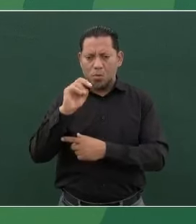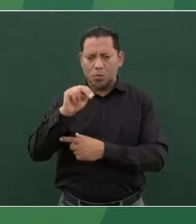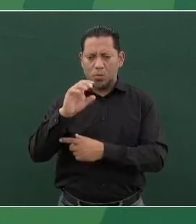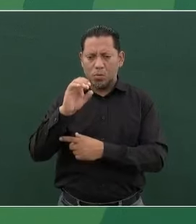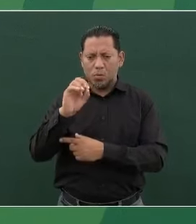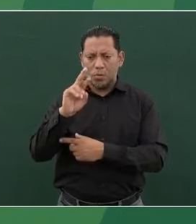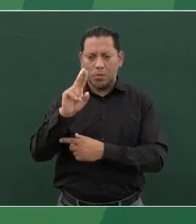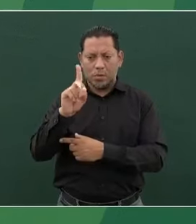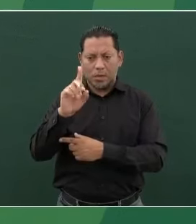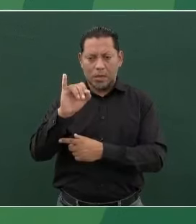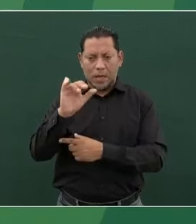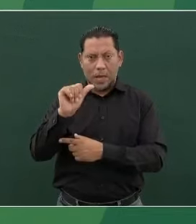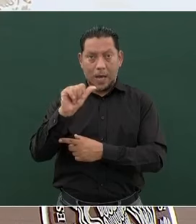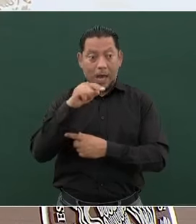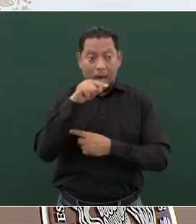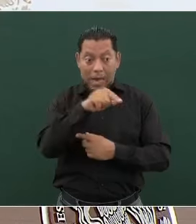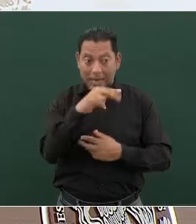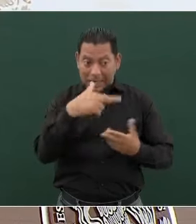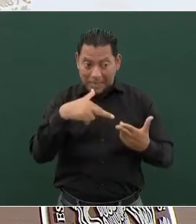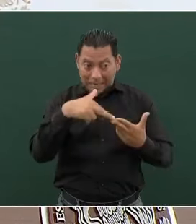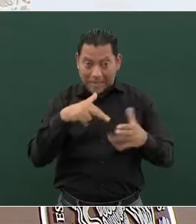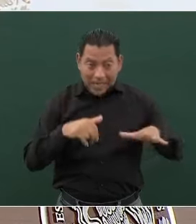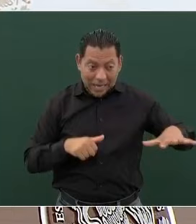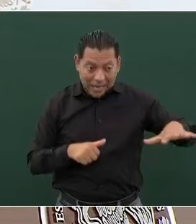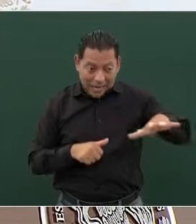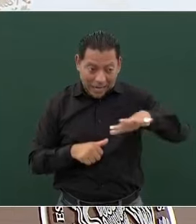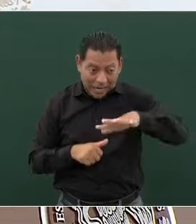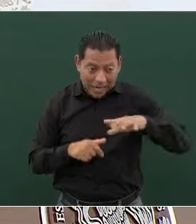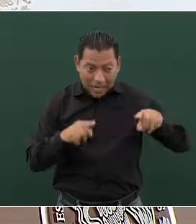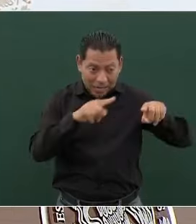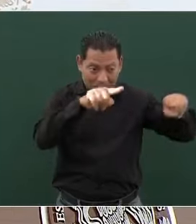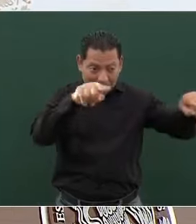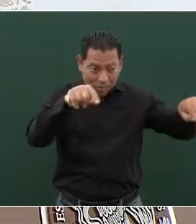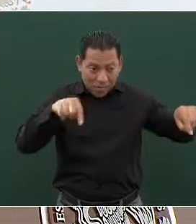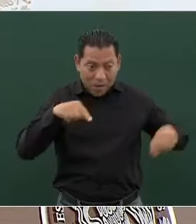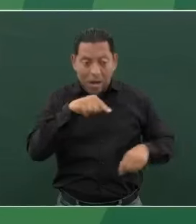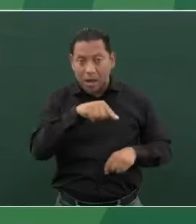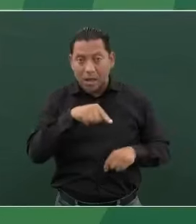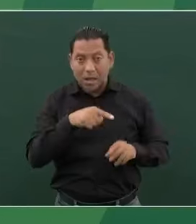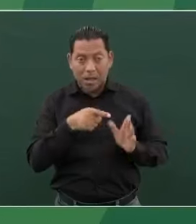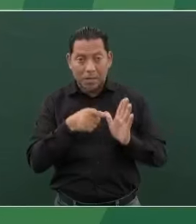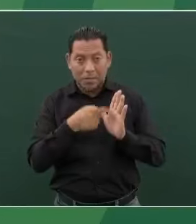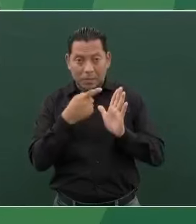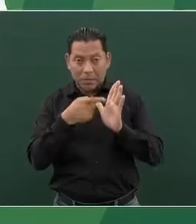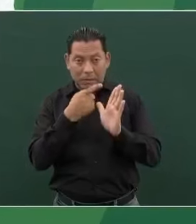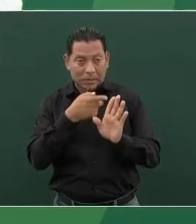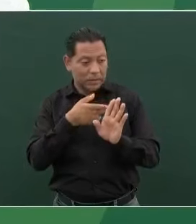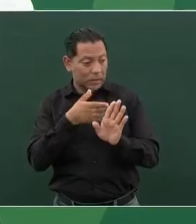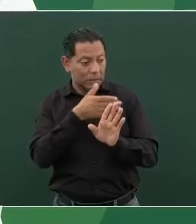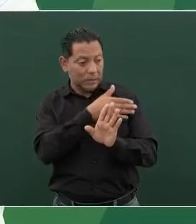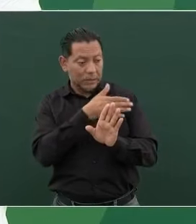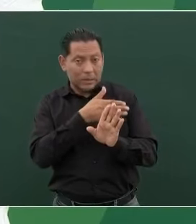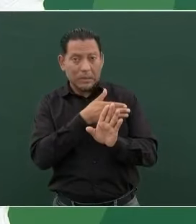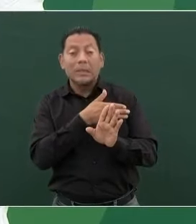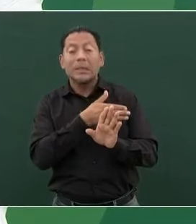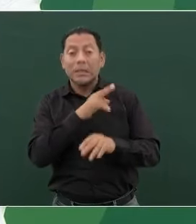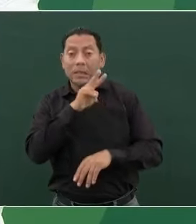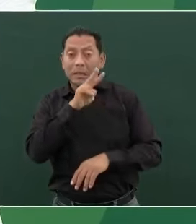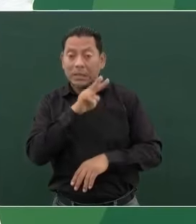región últimamente ha habido